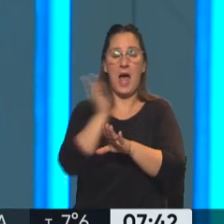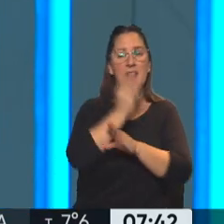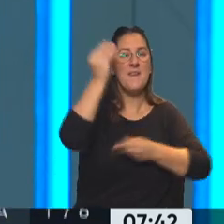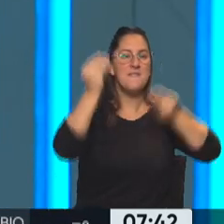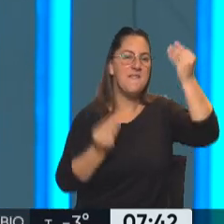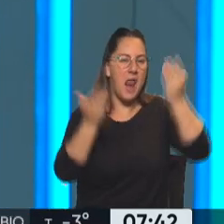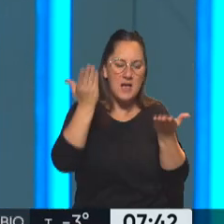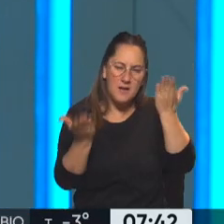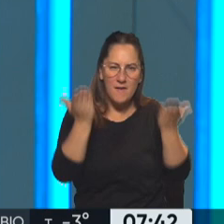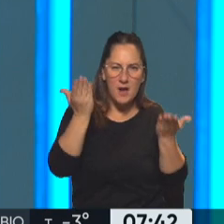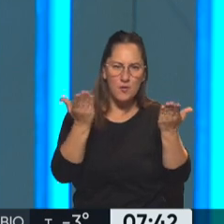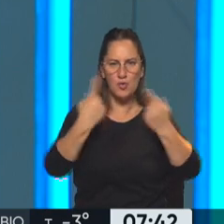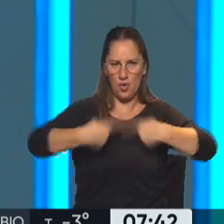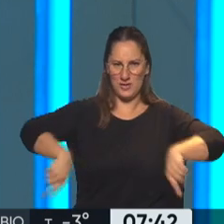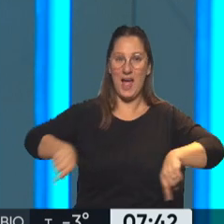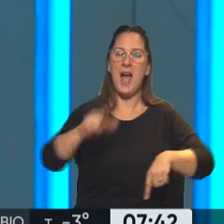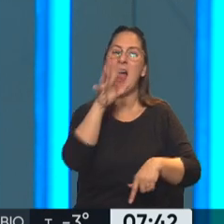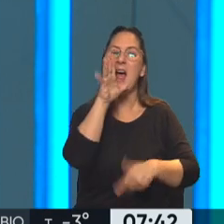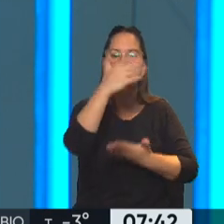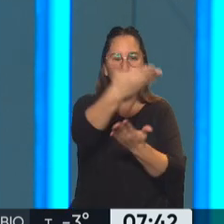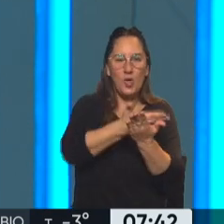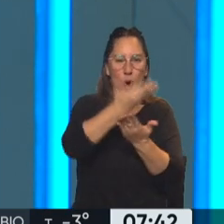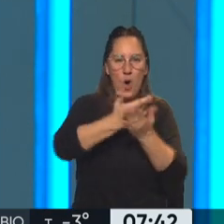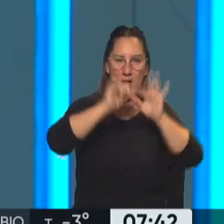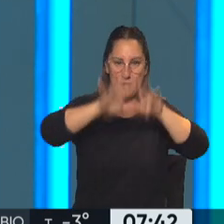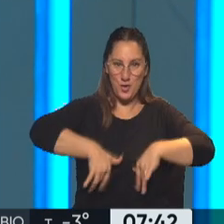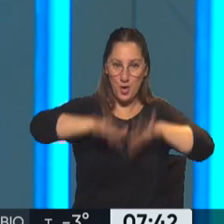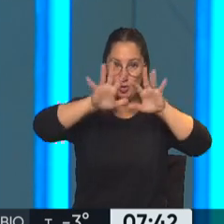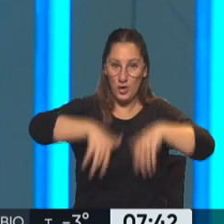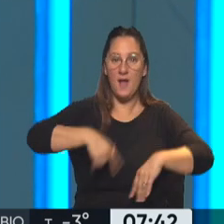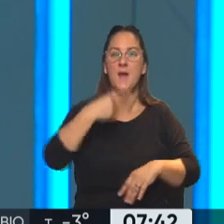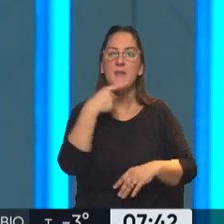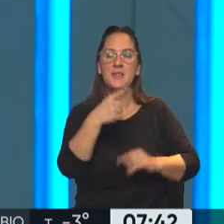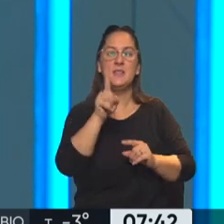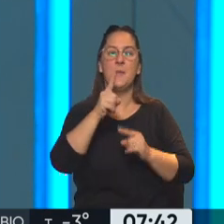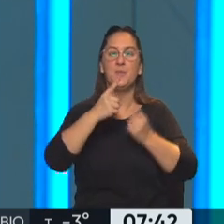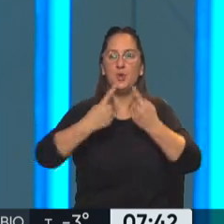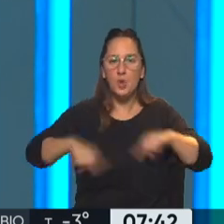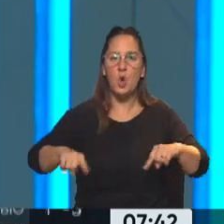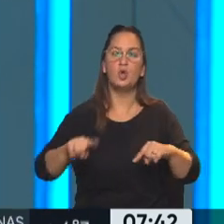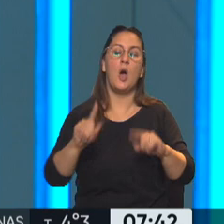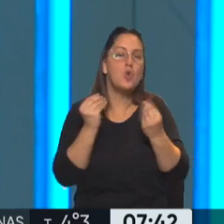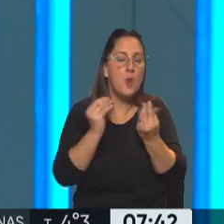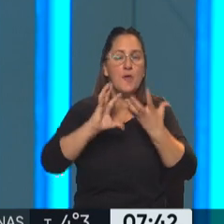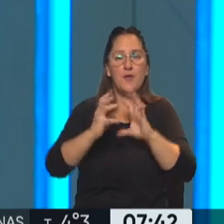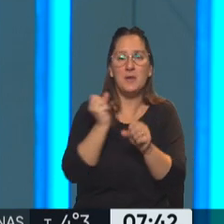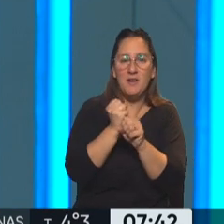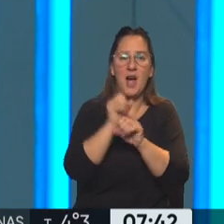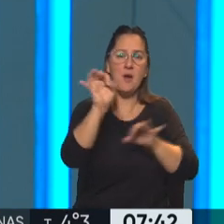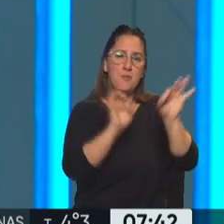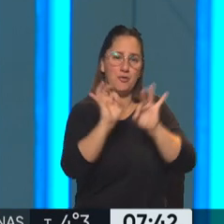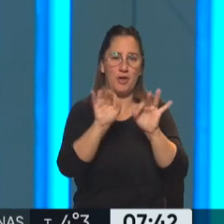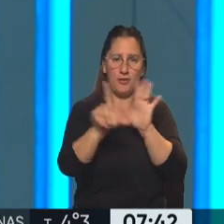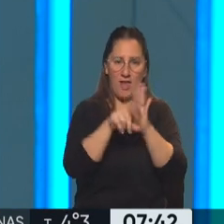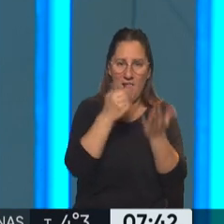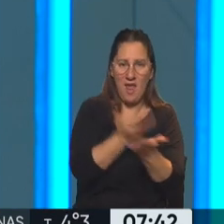quedaron, de hecho en esas 14 hojas que tiene la carta, habla de muchas de las cosas que hizo su gestión, proyectos de ley, como